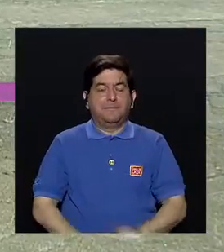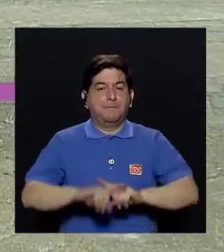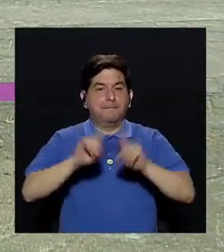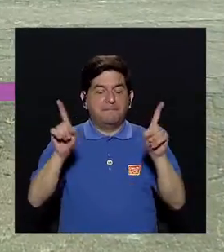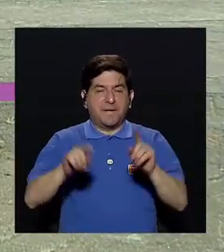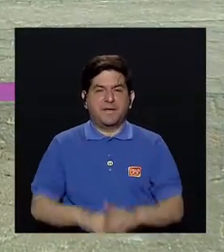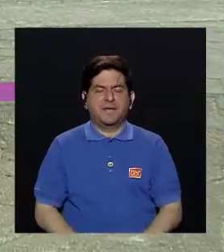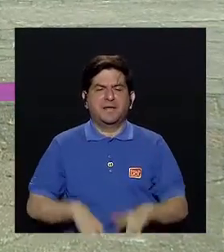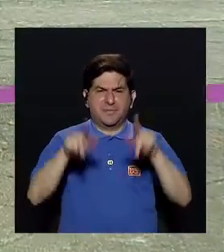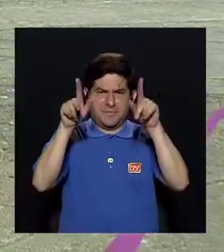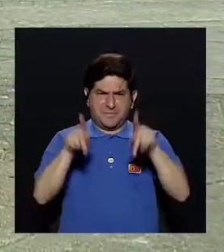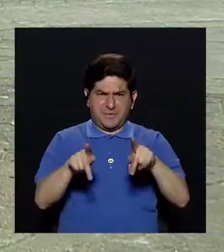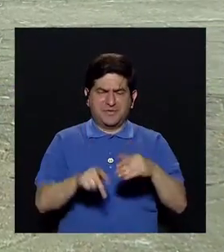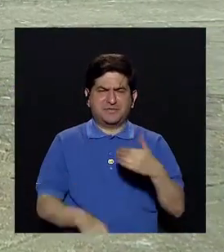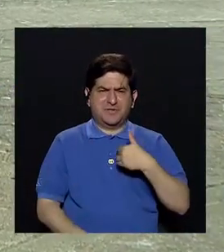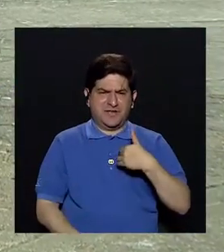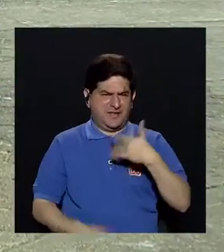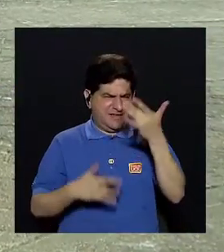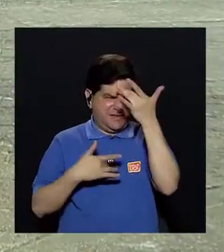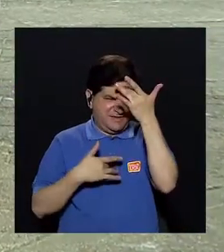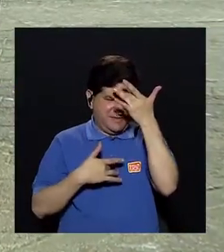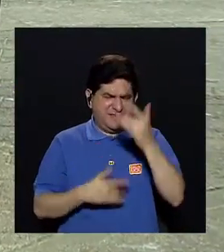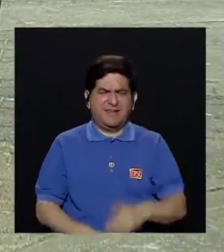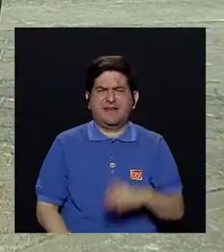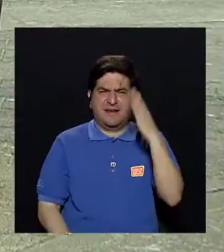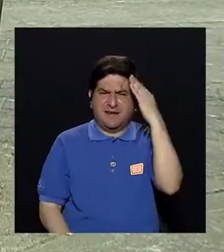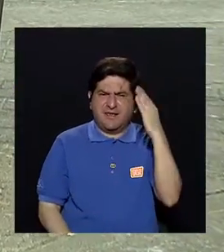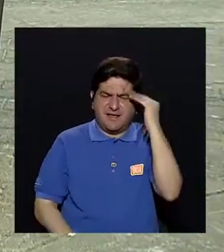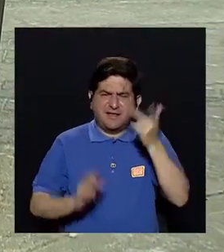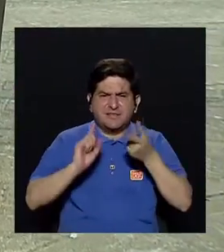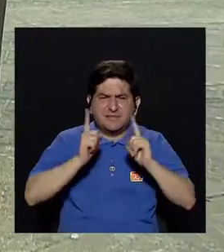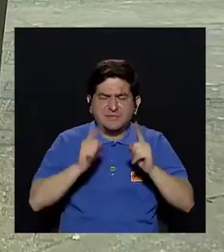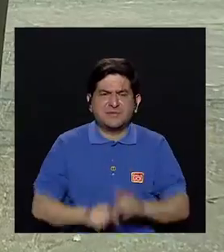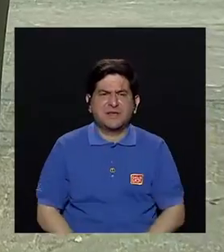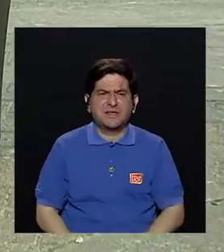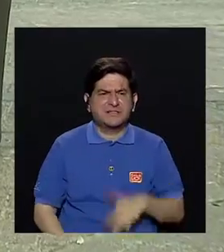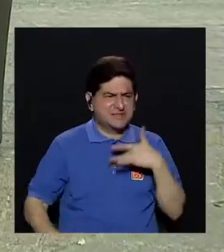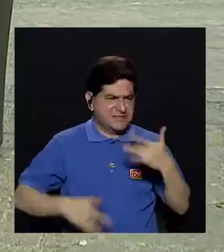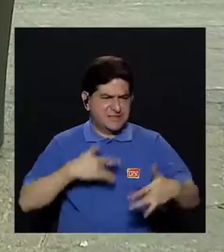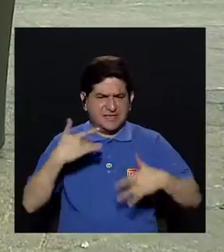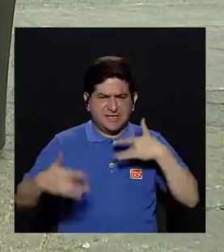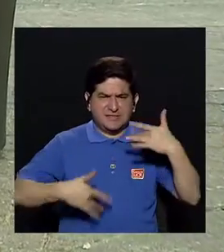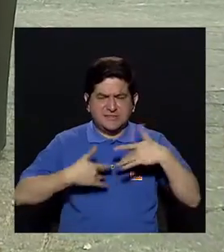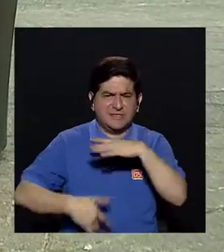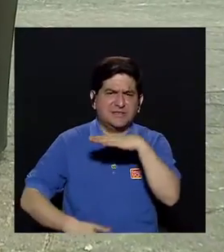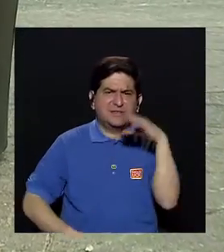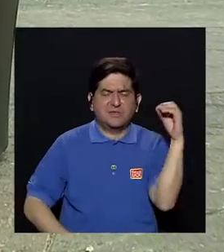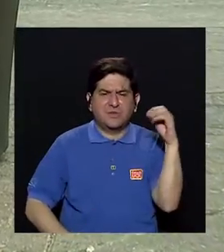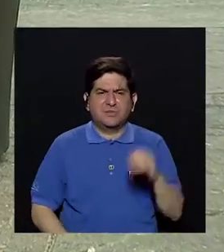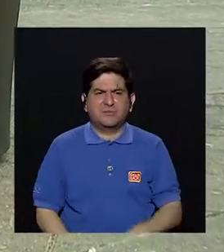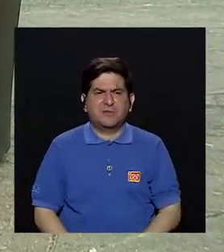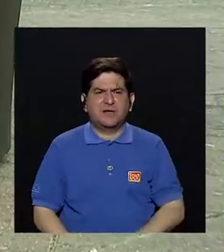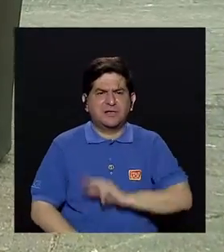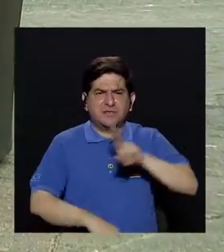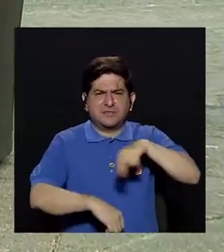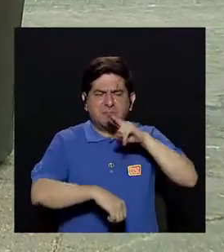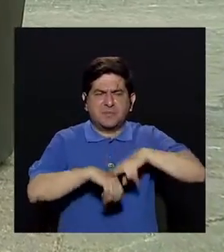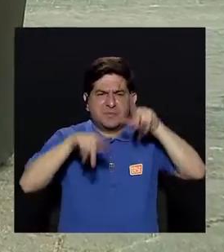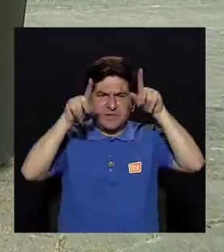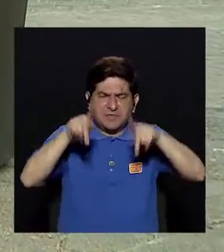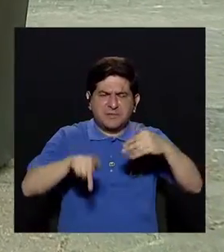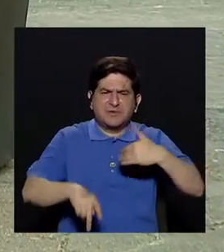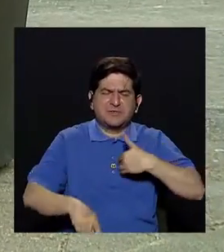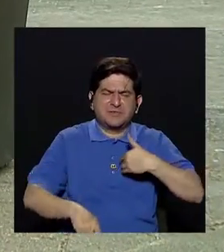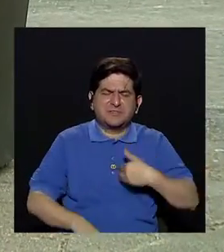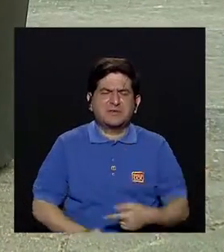pero ¿qué es lo que vive un paciente con Alzheimer? ¿Cuáles son los síntomas o las manifestaciones que se suelen ver en